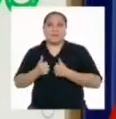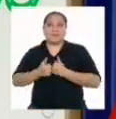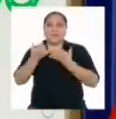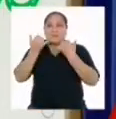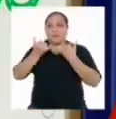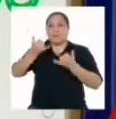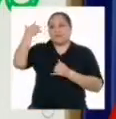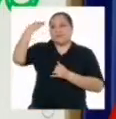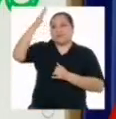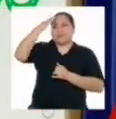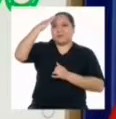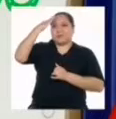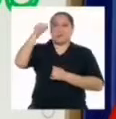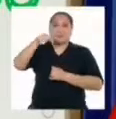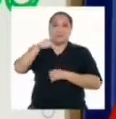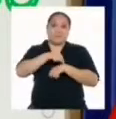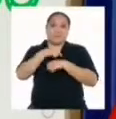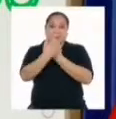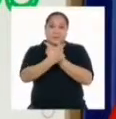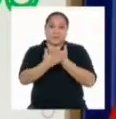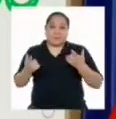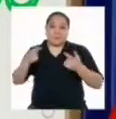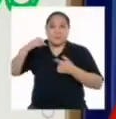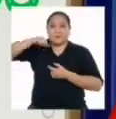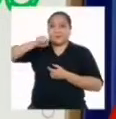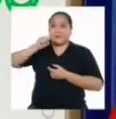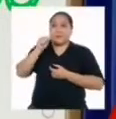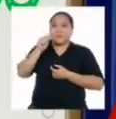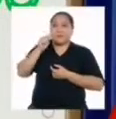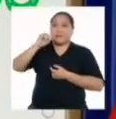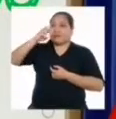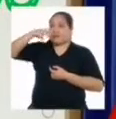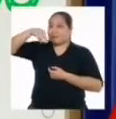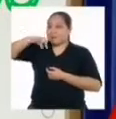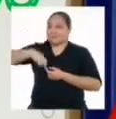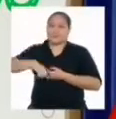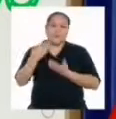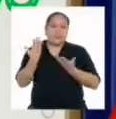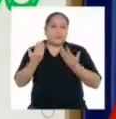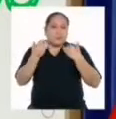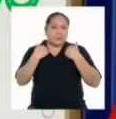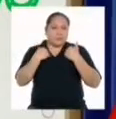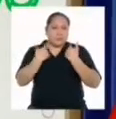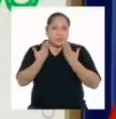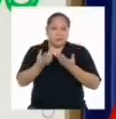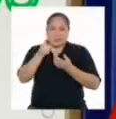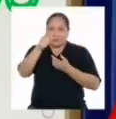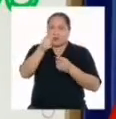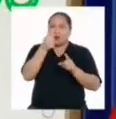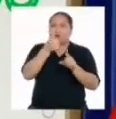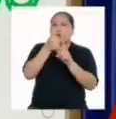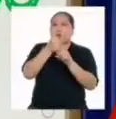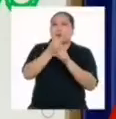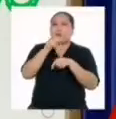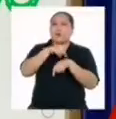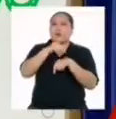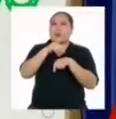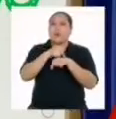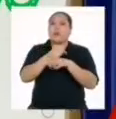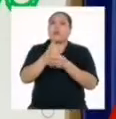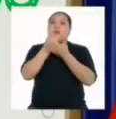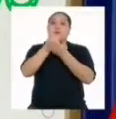Ahora sabemos que los pasatiempos, además de ser una forma de ocupar nuestro tiempo libre de manera creativa, nos ayudan a cuidar nuestro bienestar.